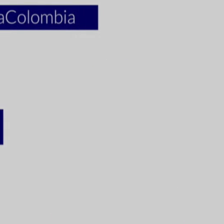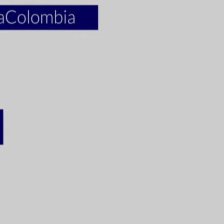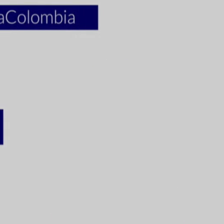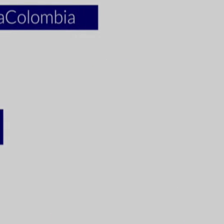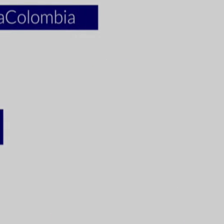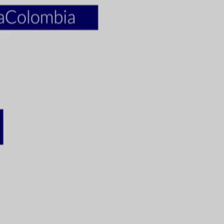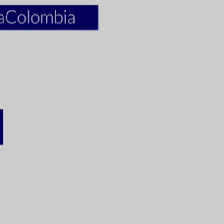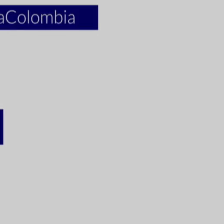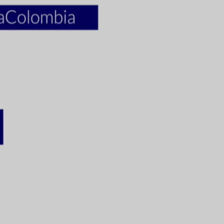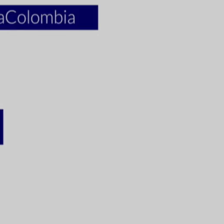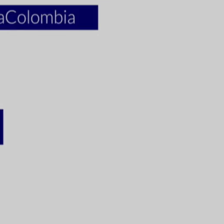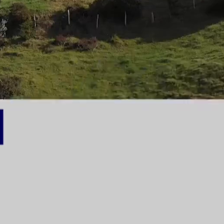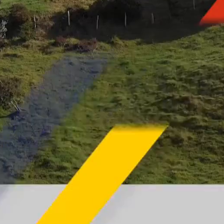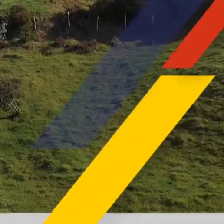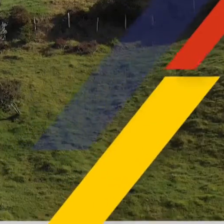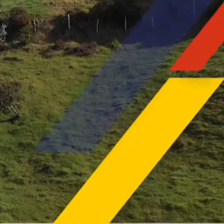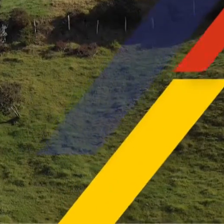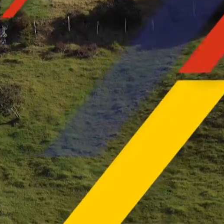Cada peso cuenta.